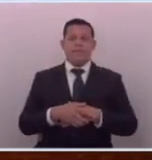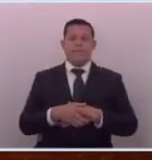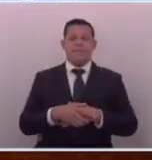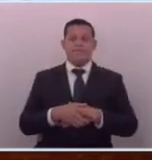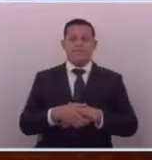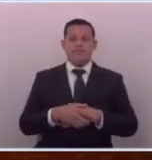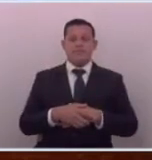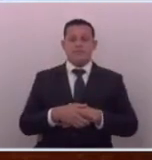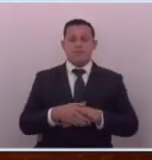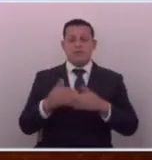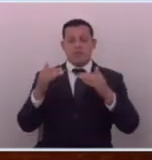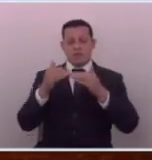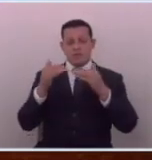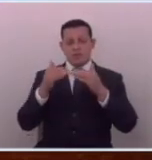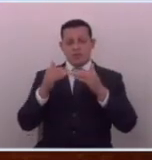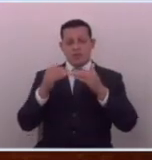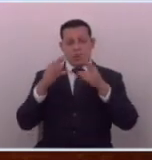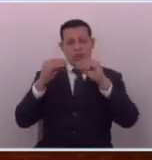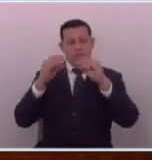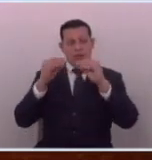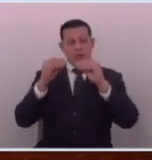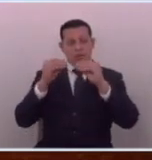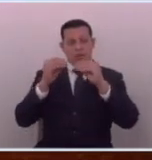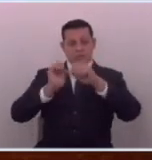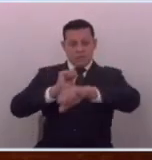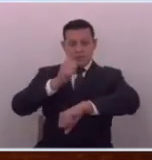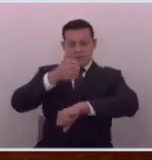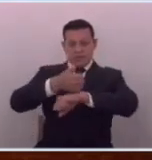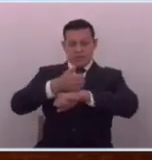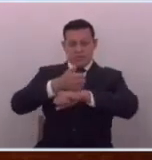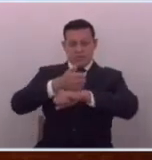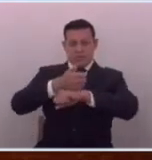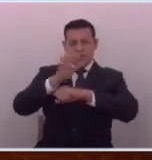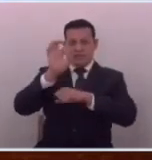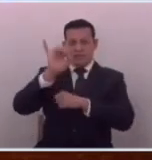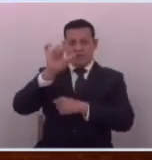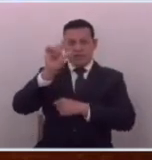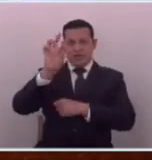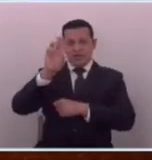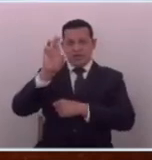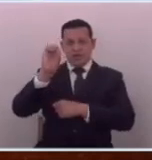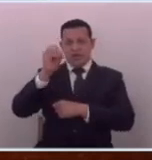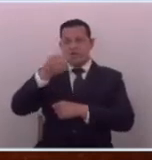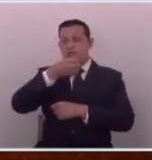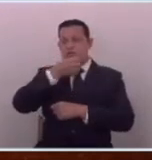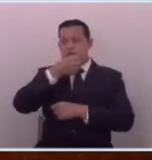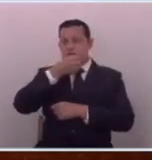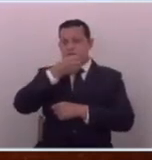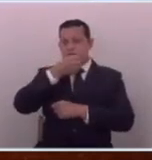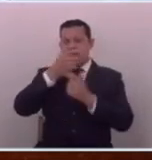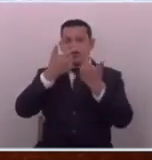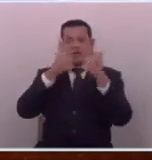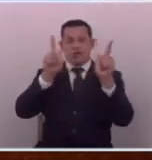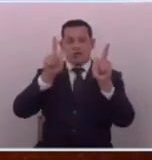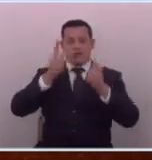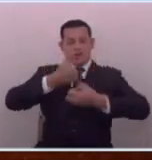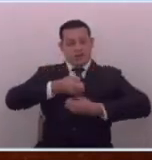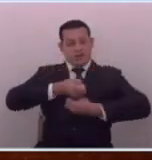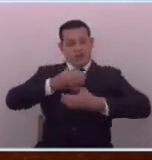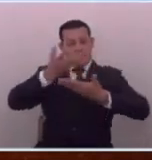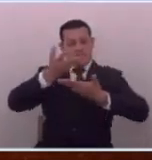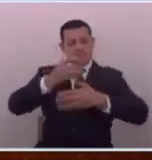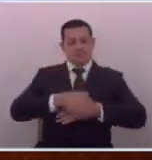por ahí también salían diciendo que le iban a poner filtros a la información y a la libertad de expresarse